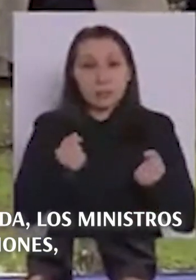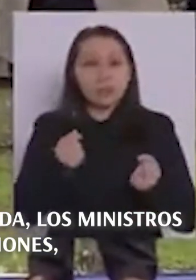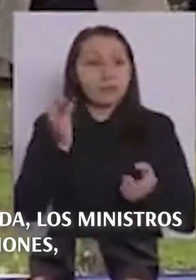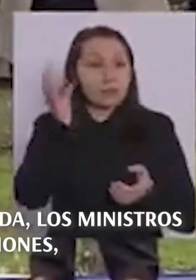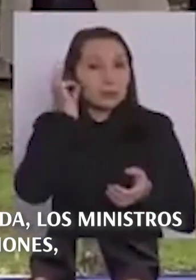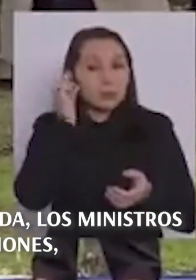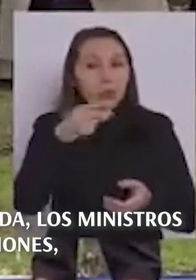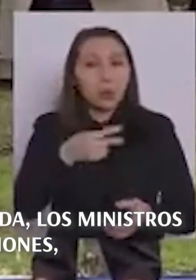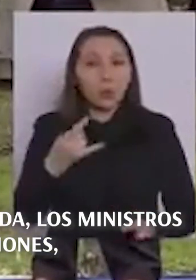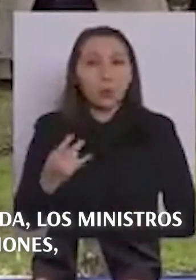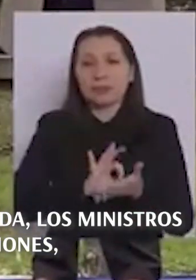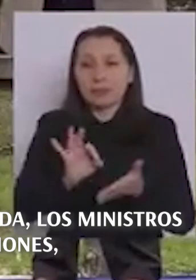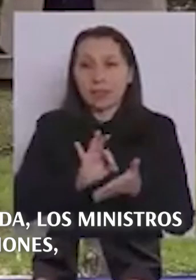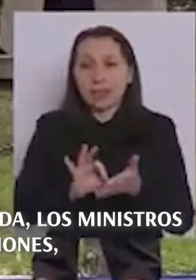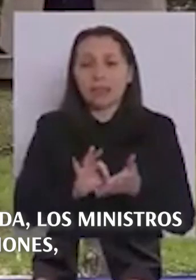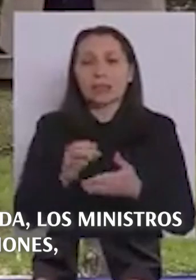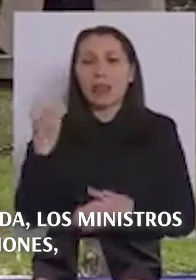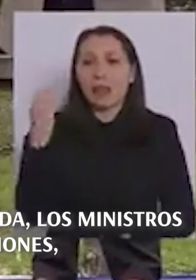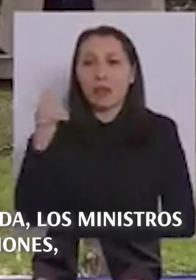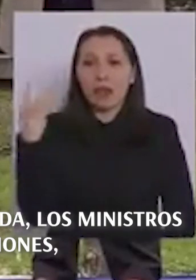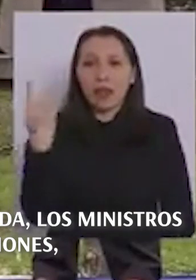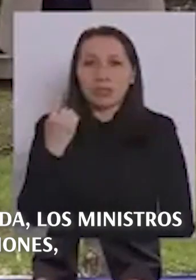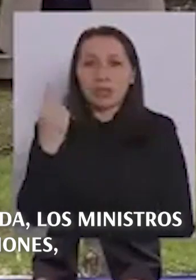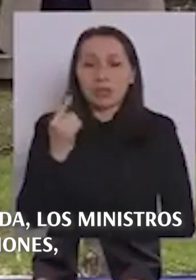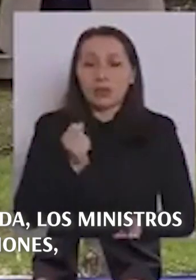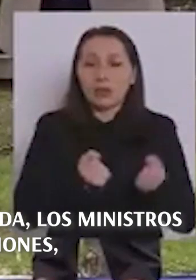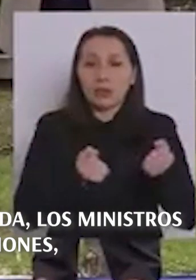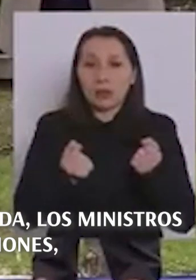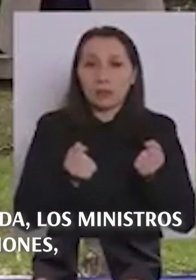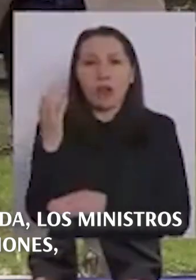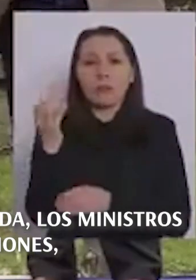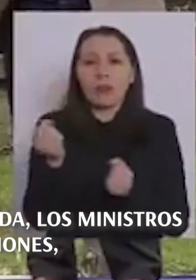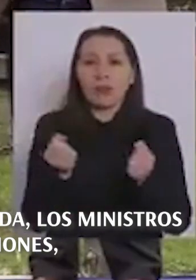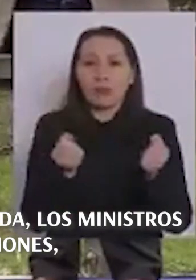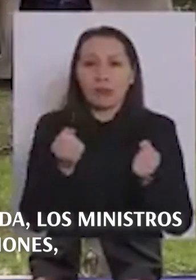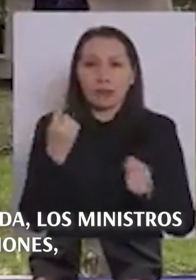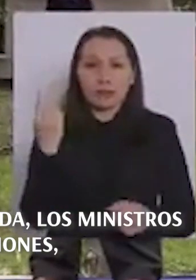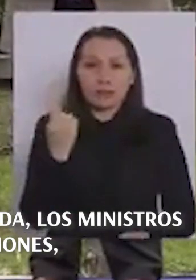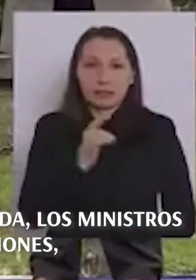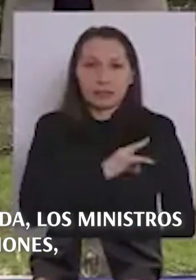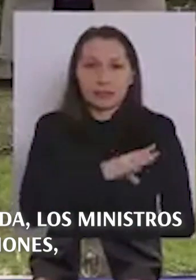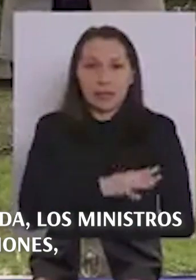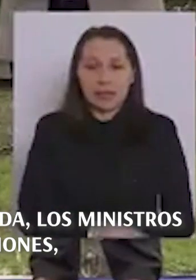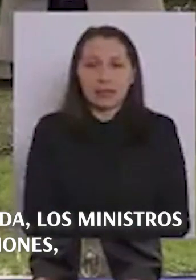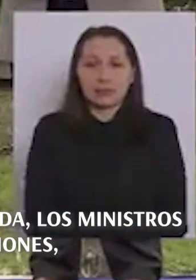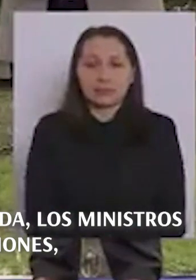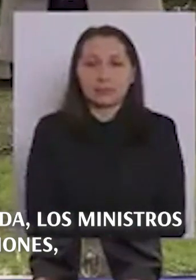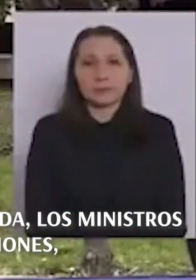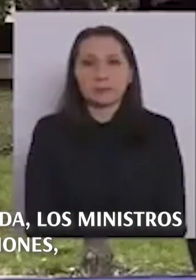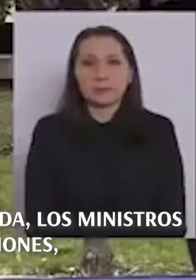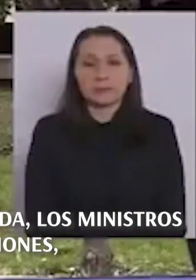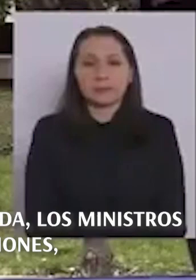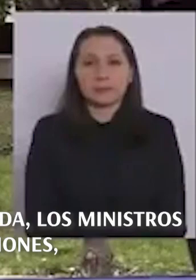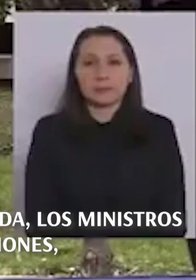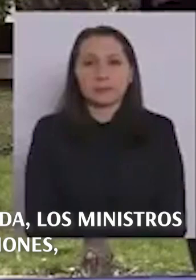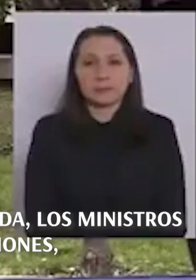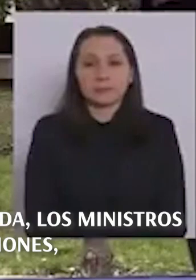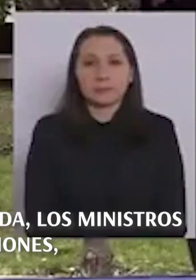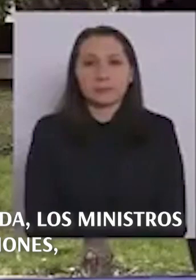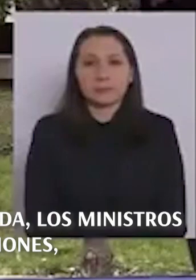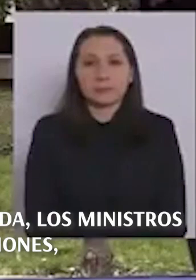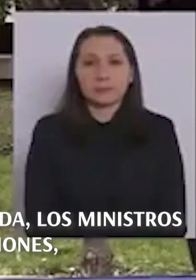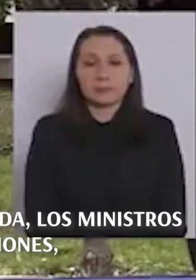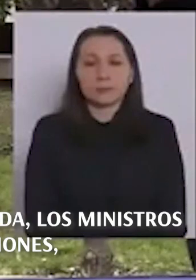valorar el diálogo que hemos tenido, franco, difícil a veces, rudo a veces como son los camioneros, pero siempre leal.